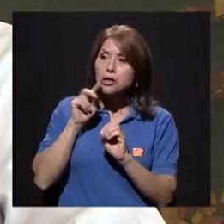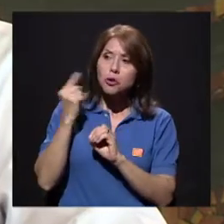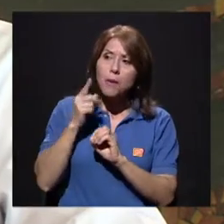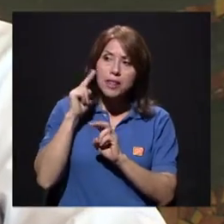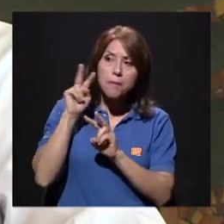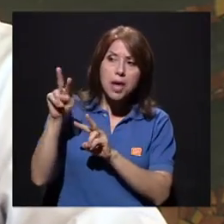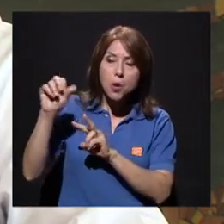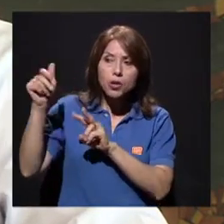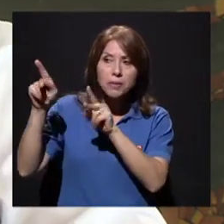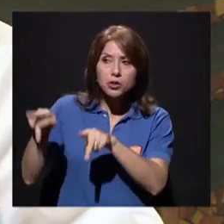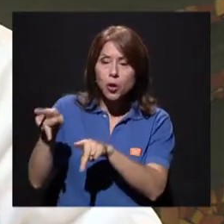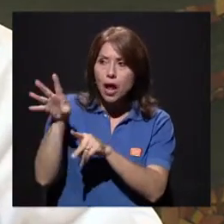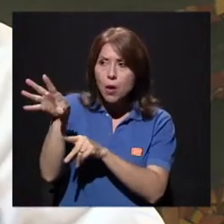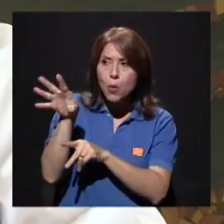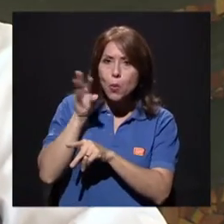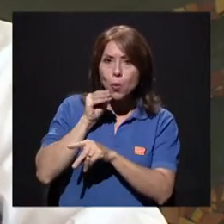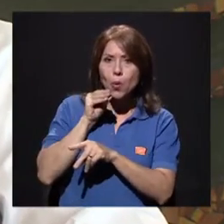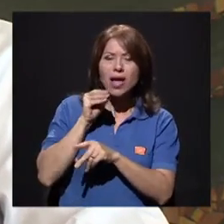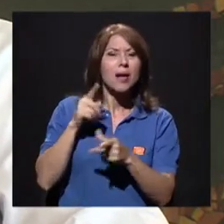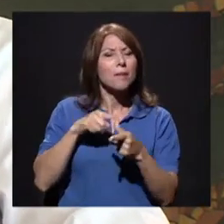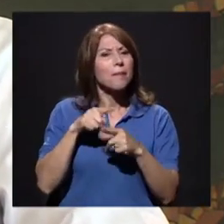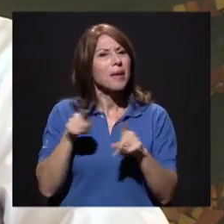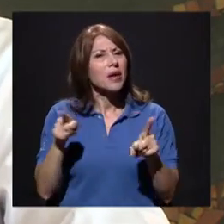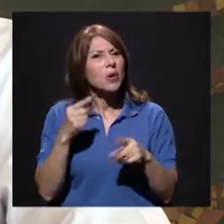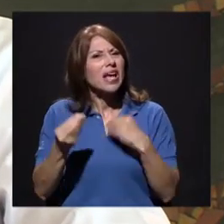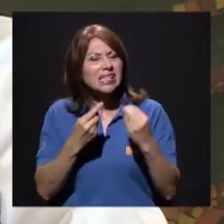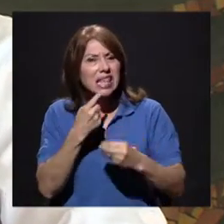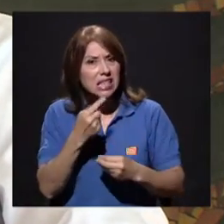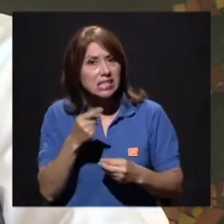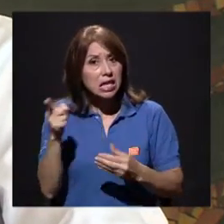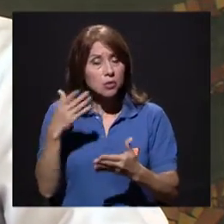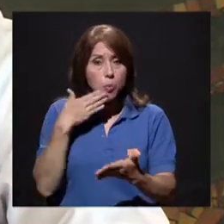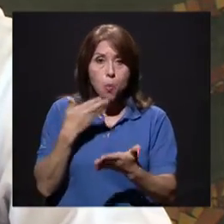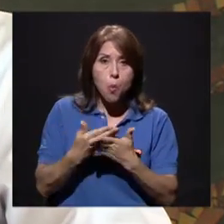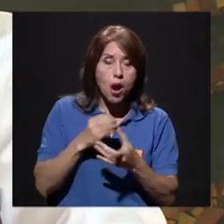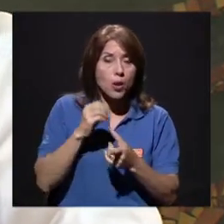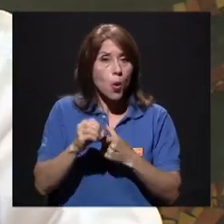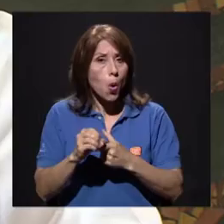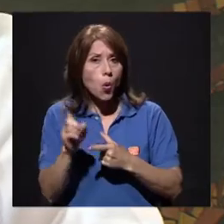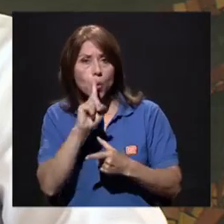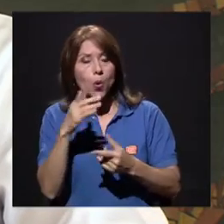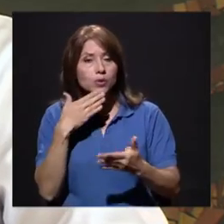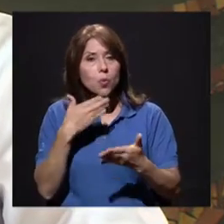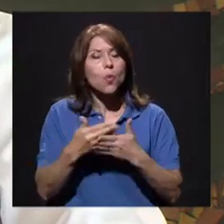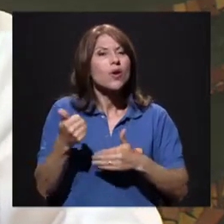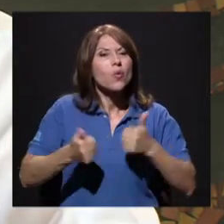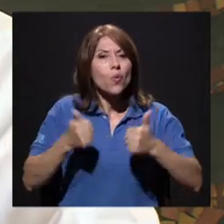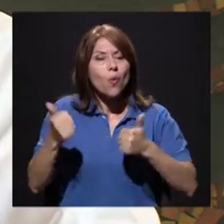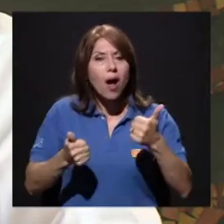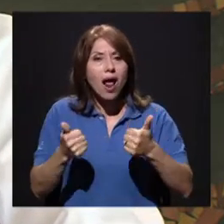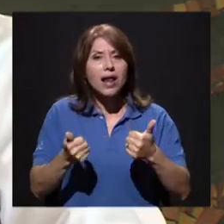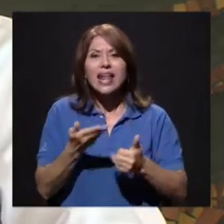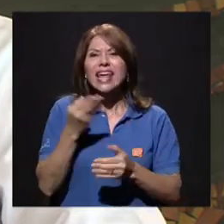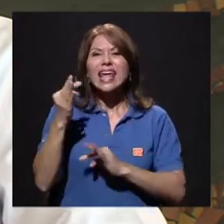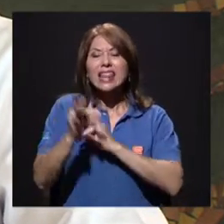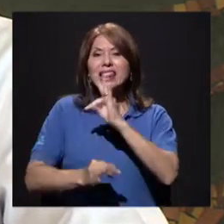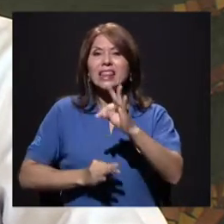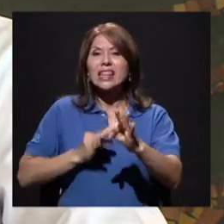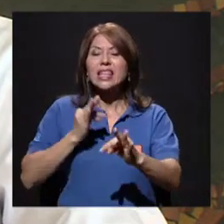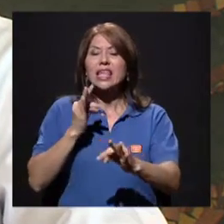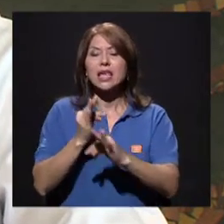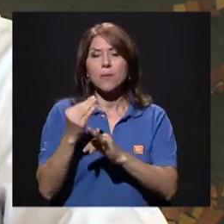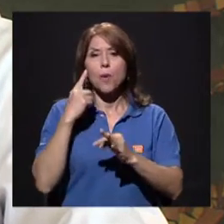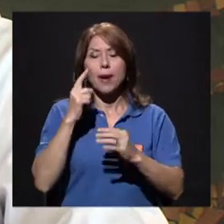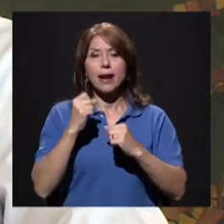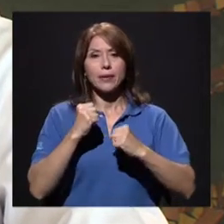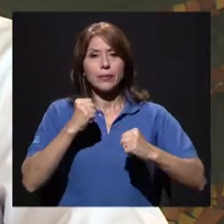se dice en este momento? ¿Es conveniente o no es conveniente? Porque sabemos que eso a veces cambia, a veces no, ¿verdad? ¿Y qué tipo de estiramiento es el que más